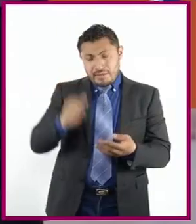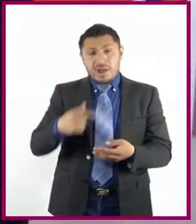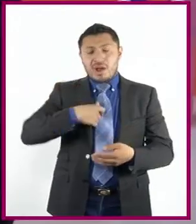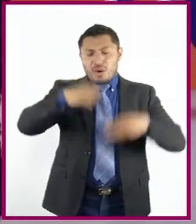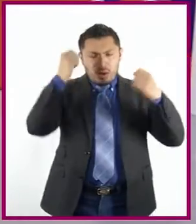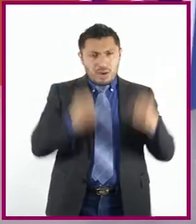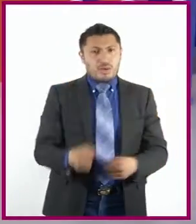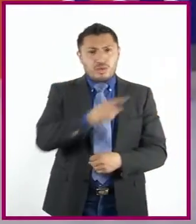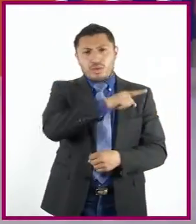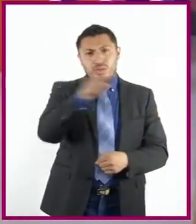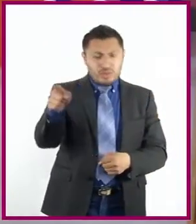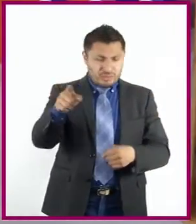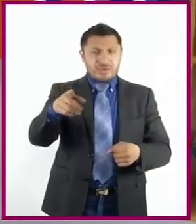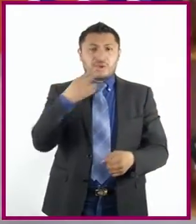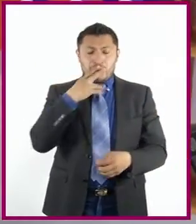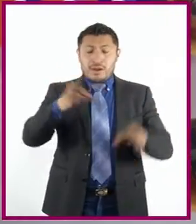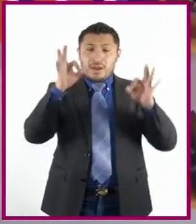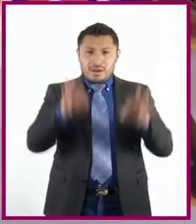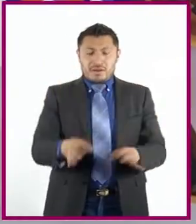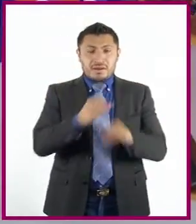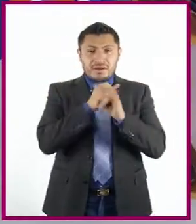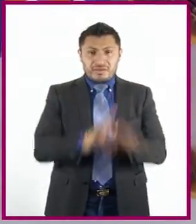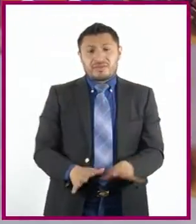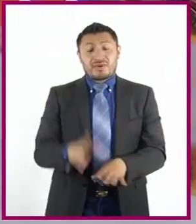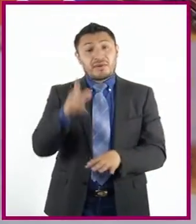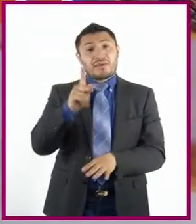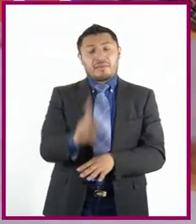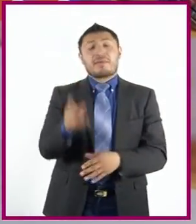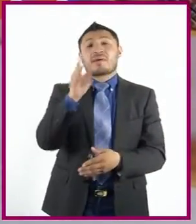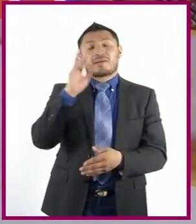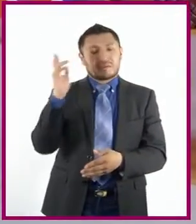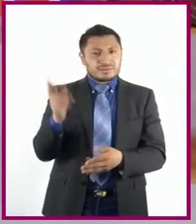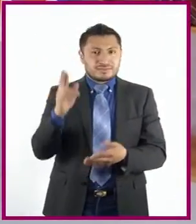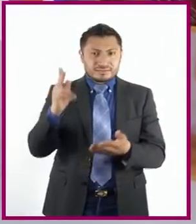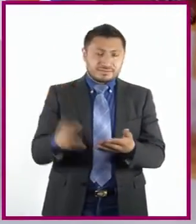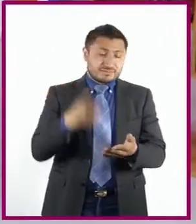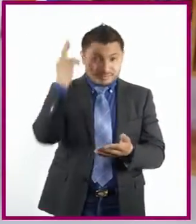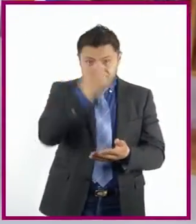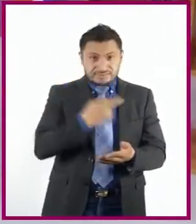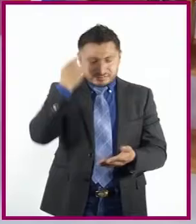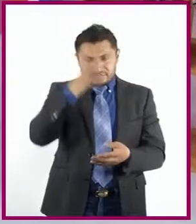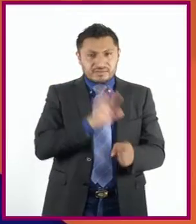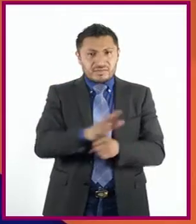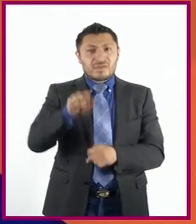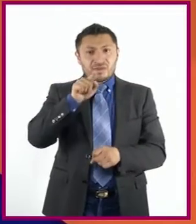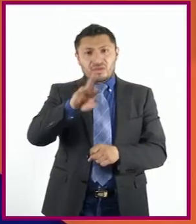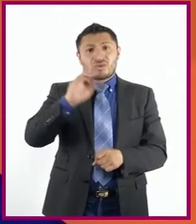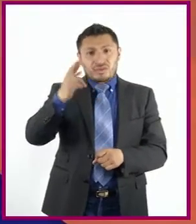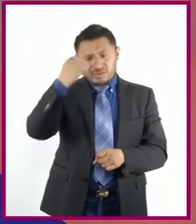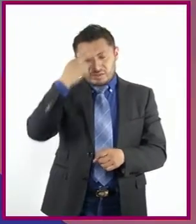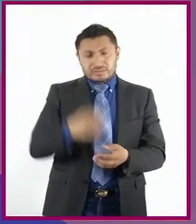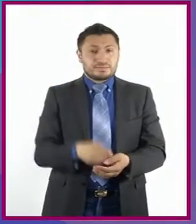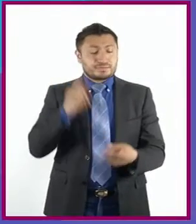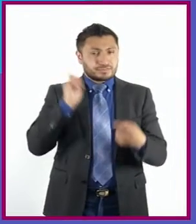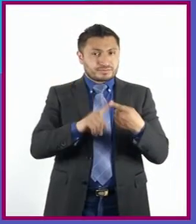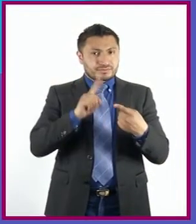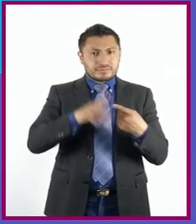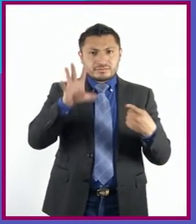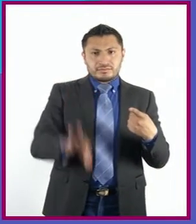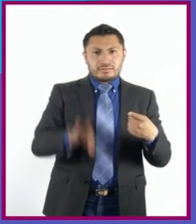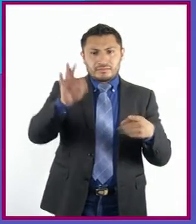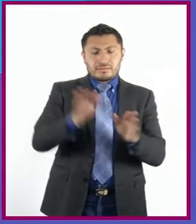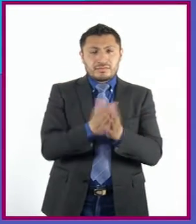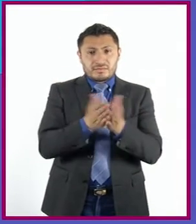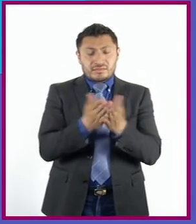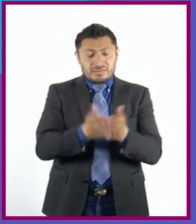ustedes les será de gran utilidad esta información, pero repasemos lo que debemos considerar. Uno, elegir la